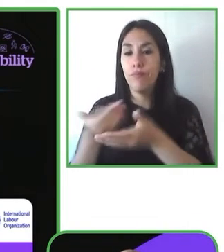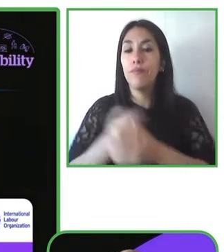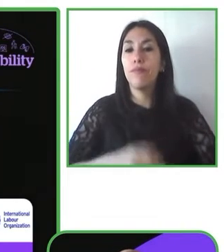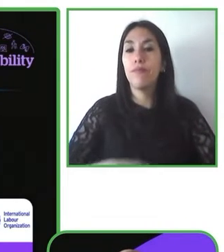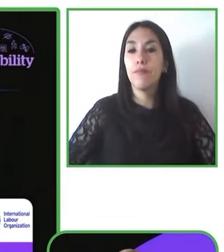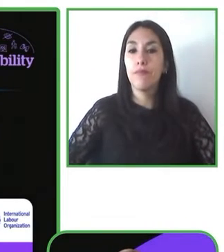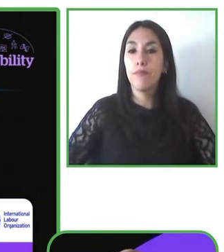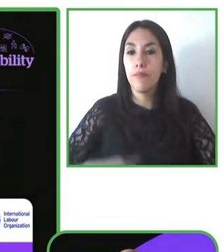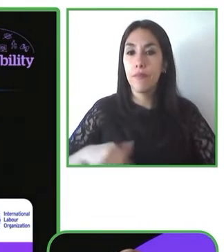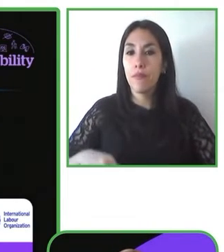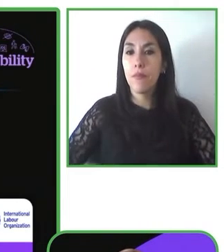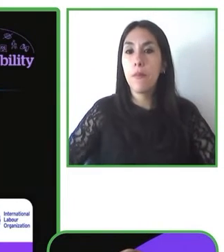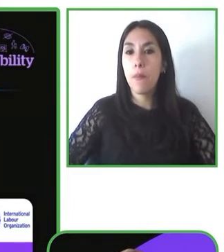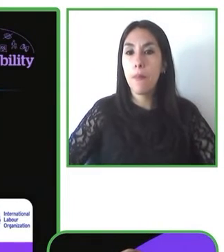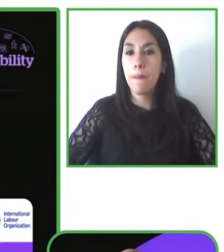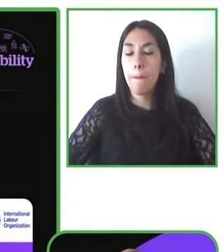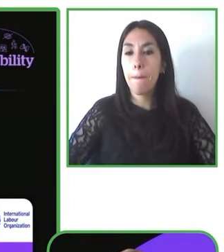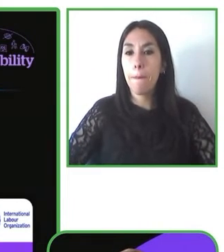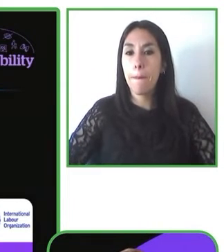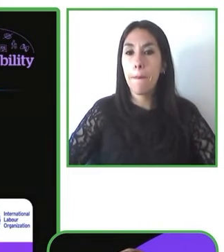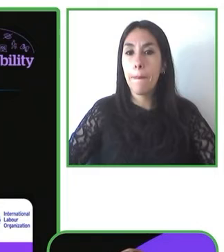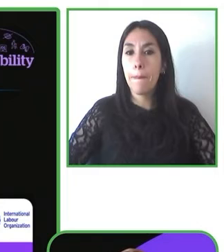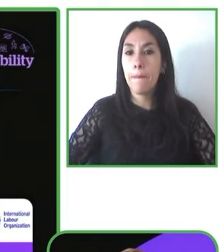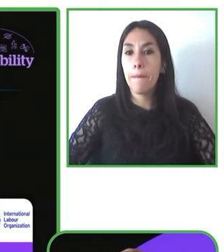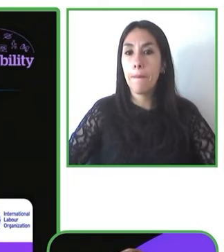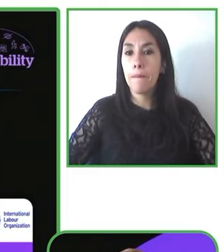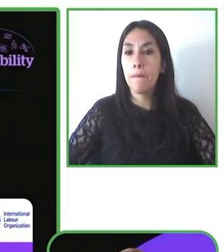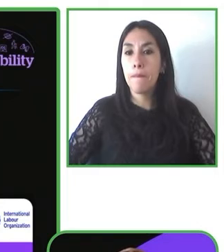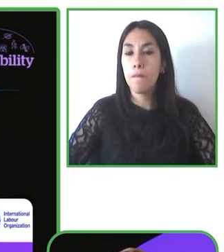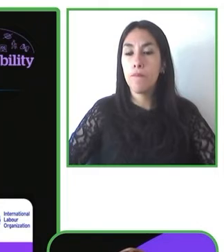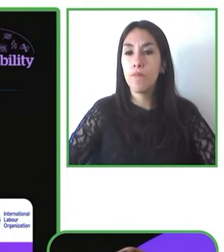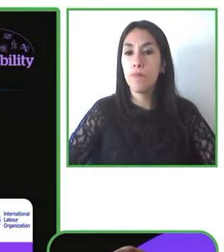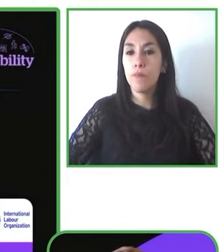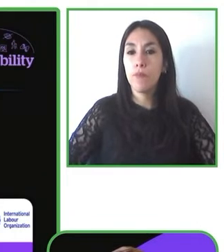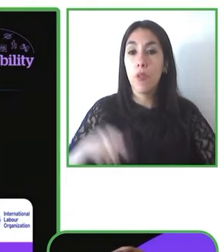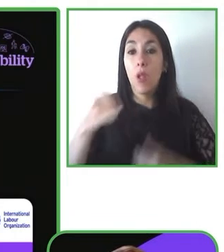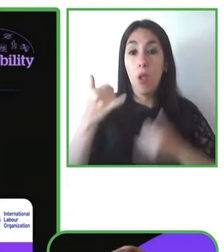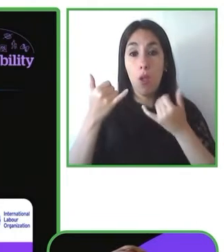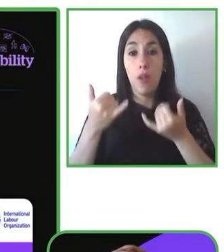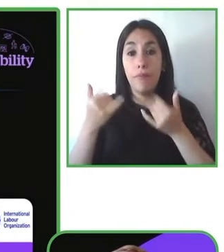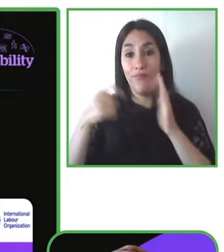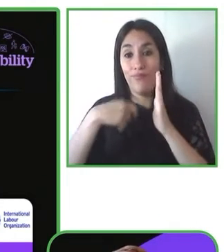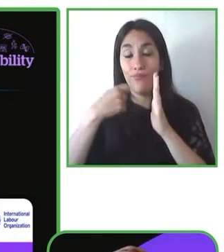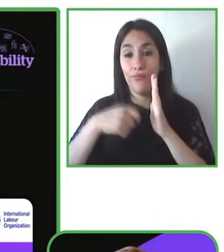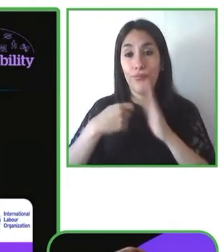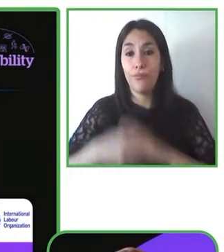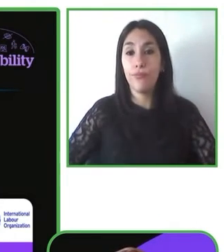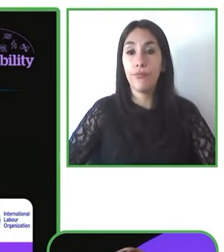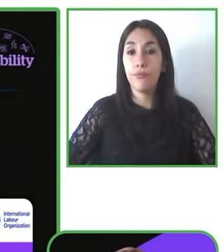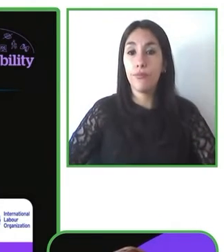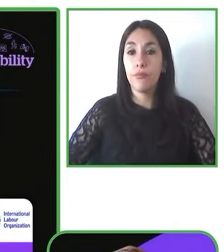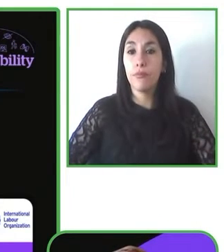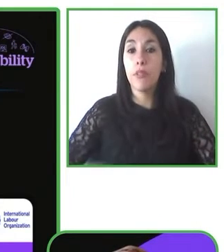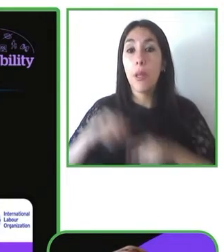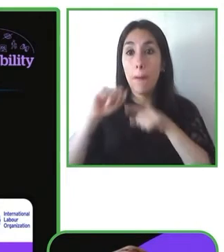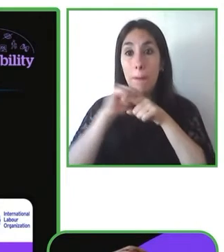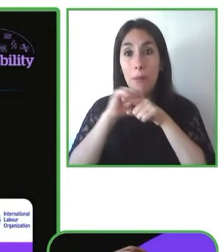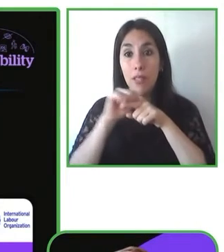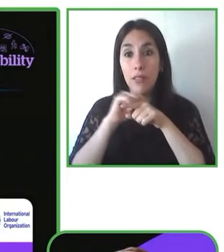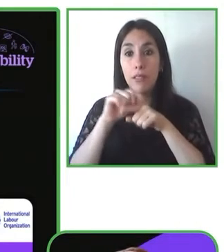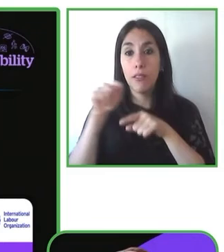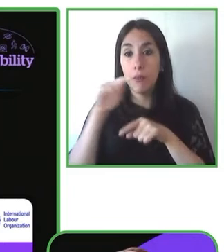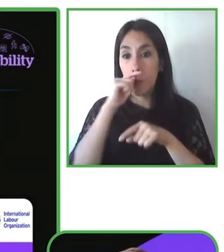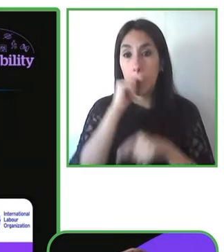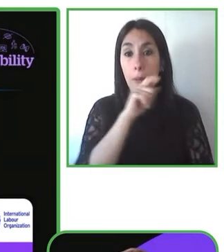Bajo este programa de estas prácticas con expertos que nos ayudan a